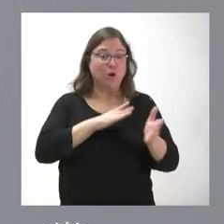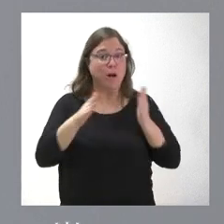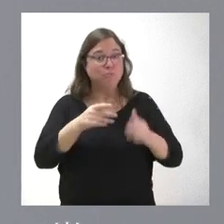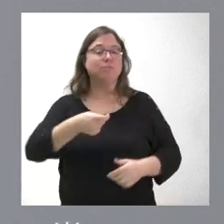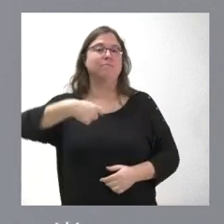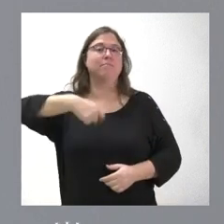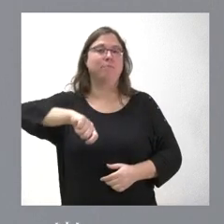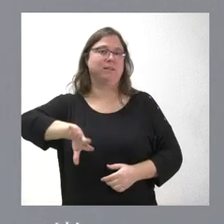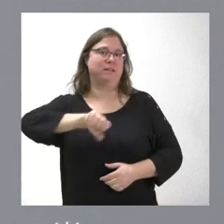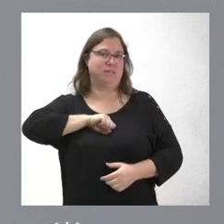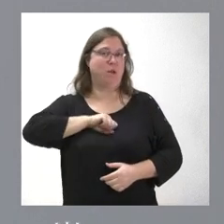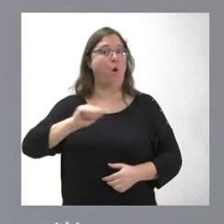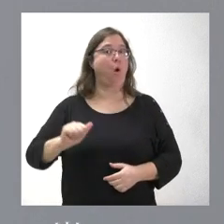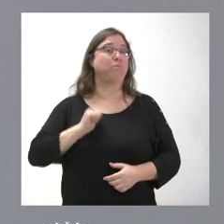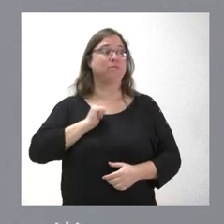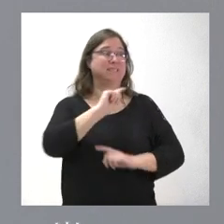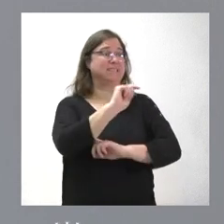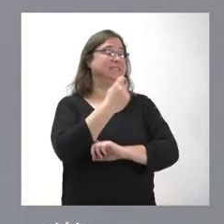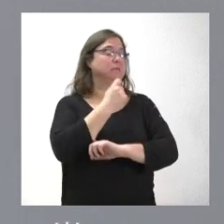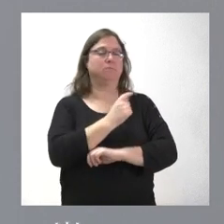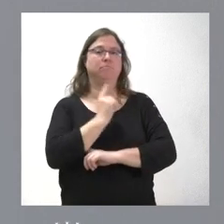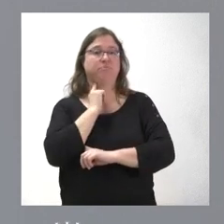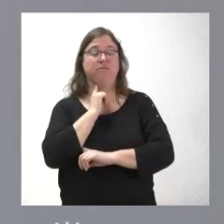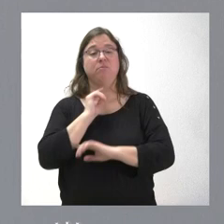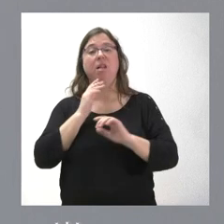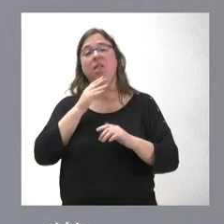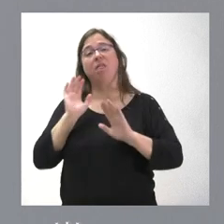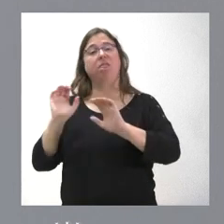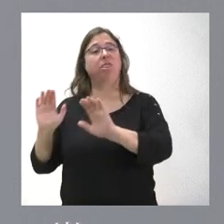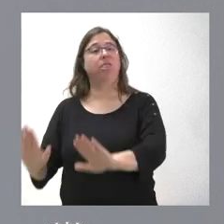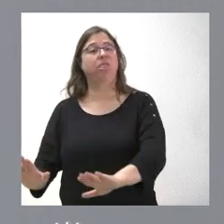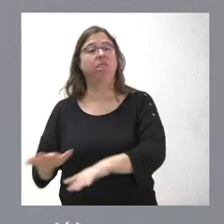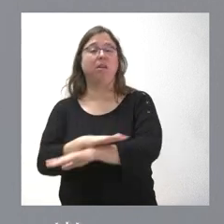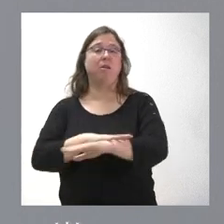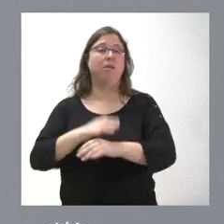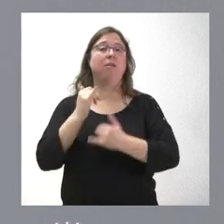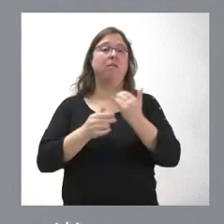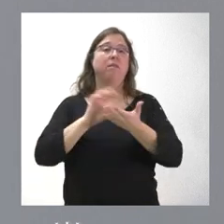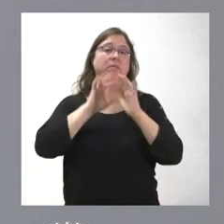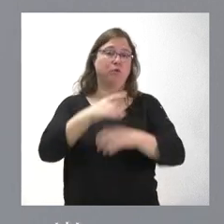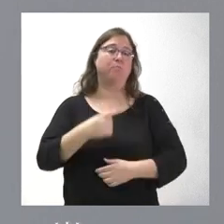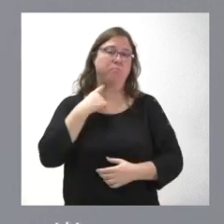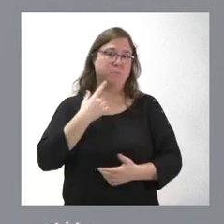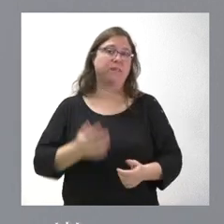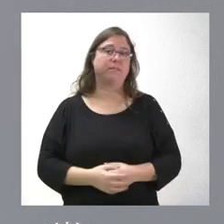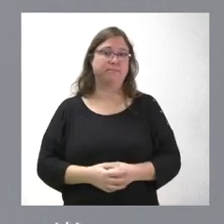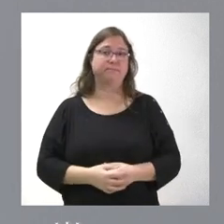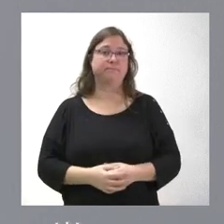magnífica y que esto no lo hemos podido conseguir ante la dejada del Gobierno, que vemos es que Castilla y León ha perdido, aunque